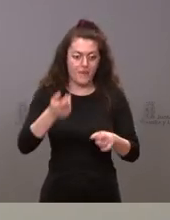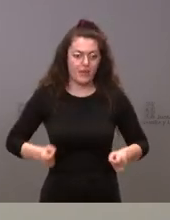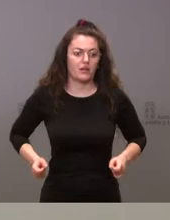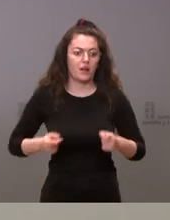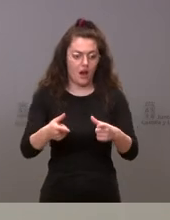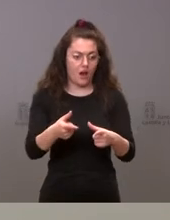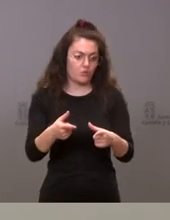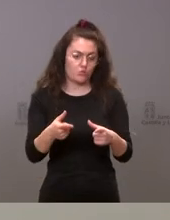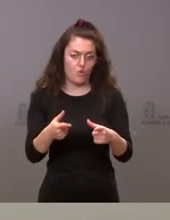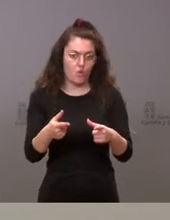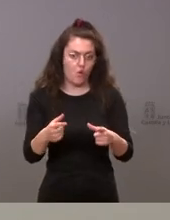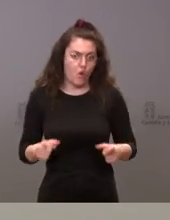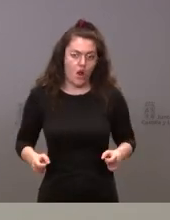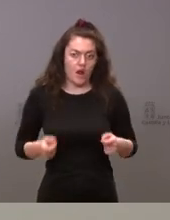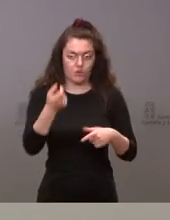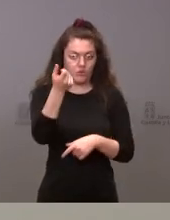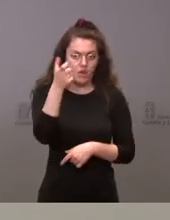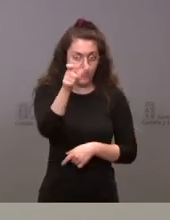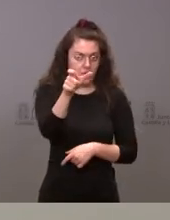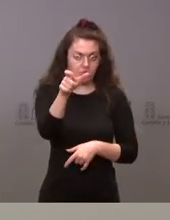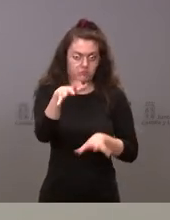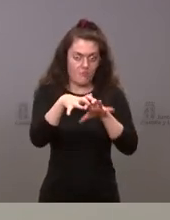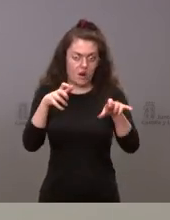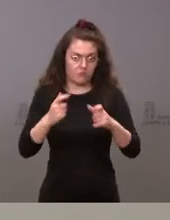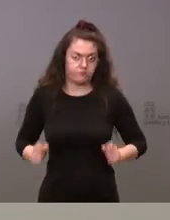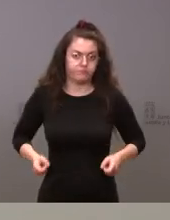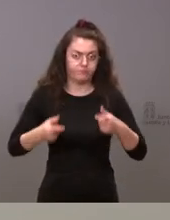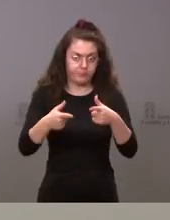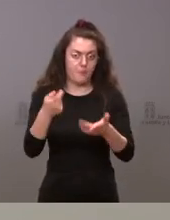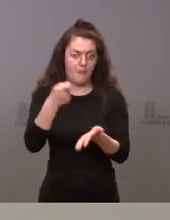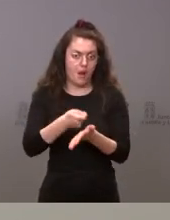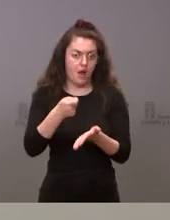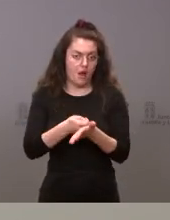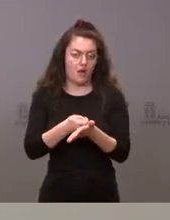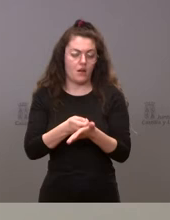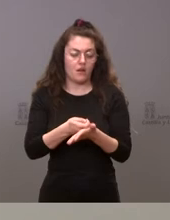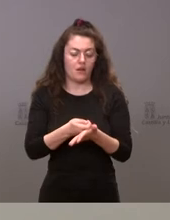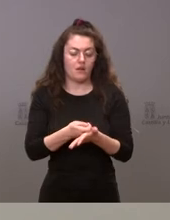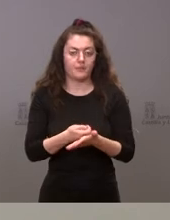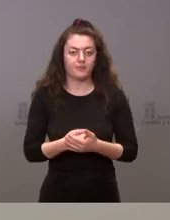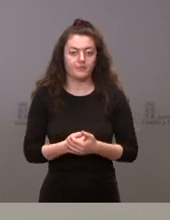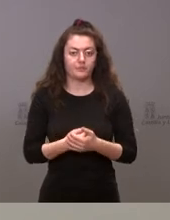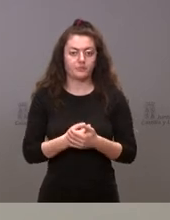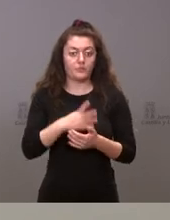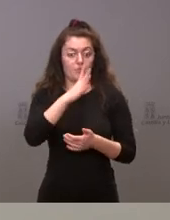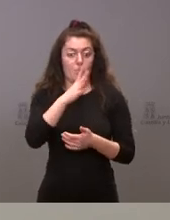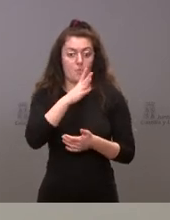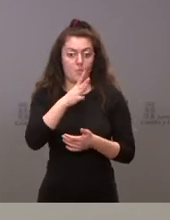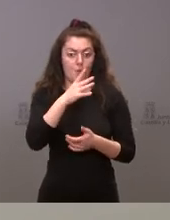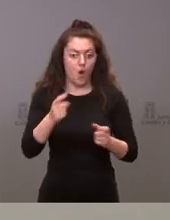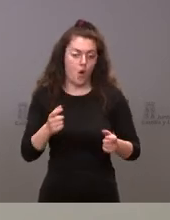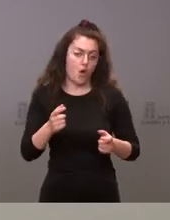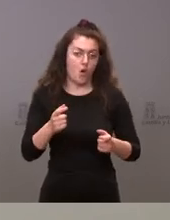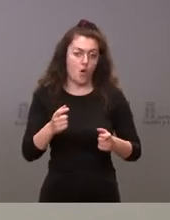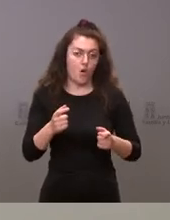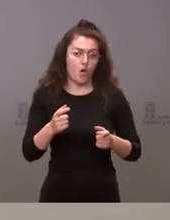de la cifra que supone el gasto como consecuencia de la prestación de los servicios públicos a las personas que